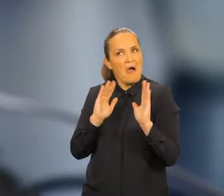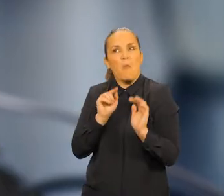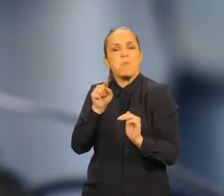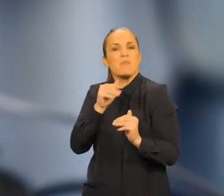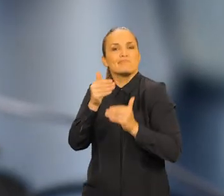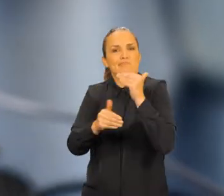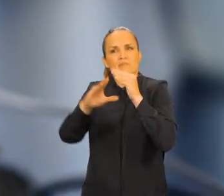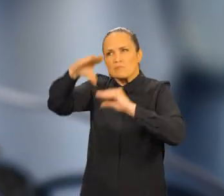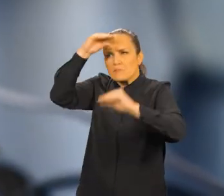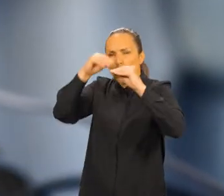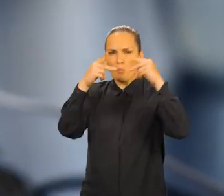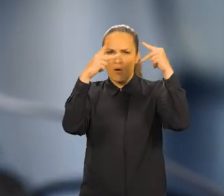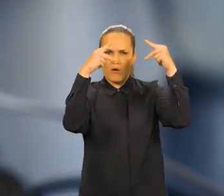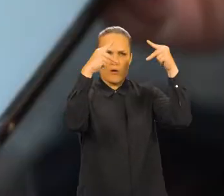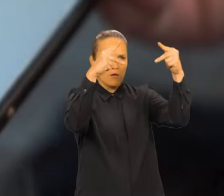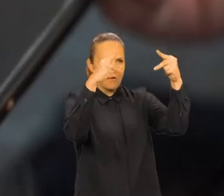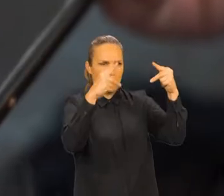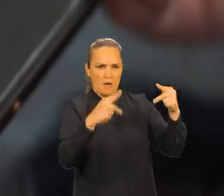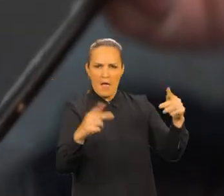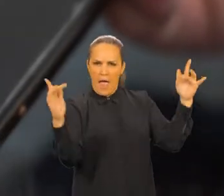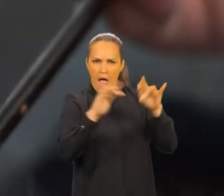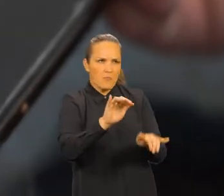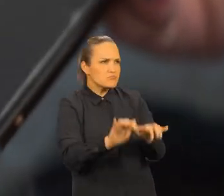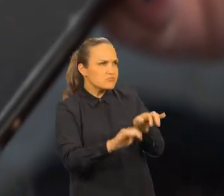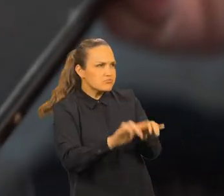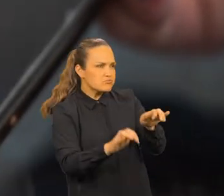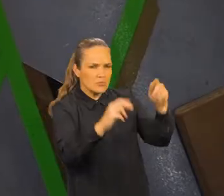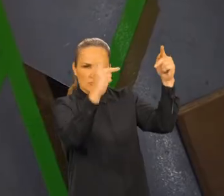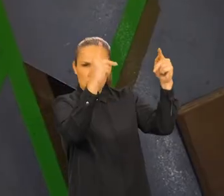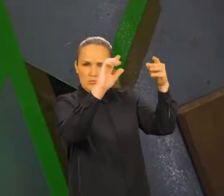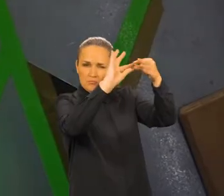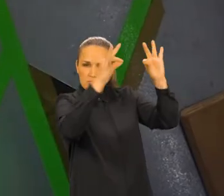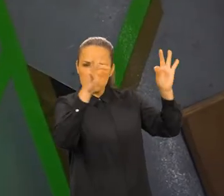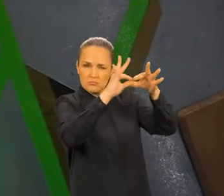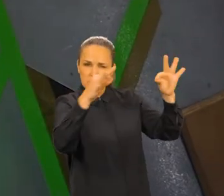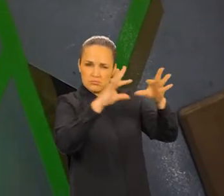aprendiendo toda la parte de programación en diferentes lenguajes.